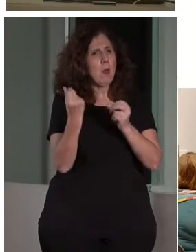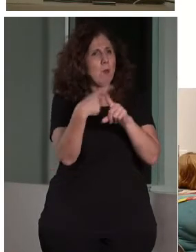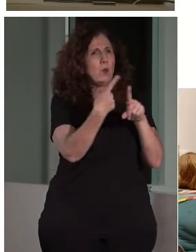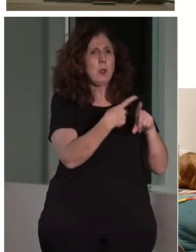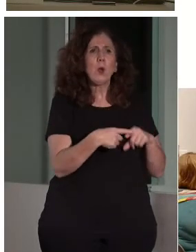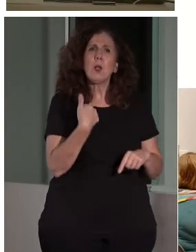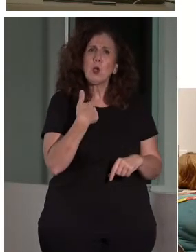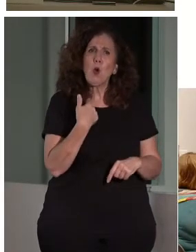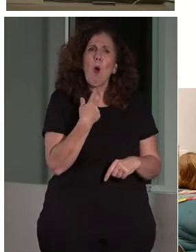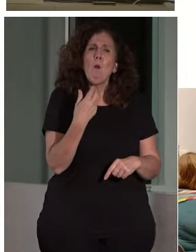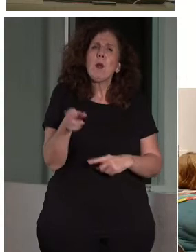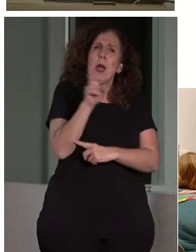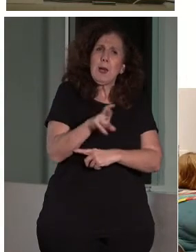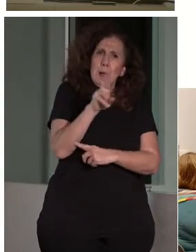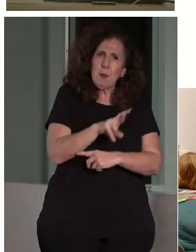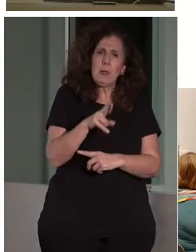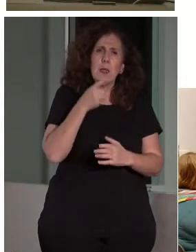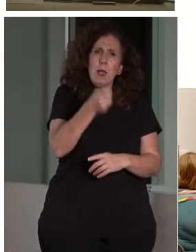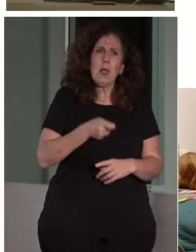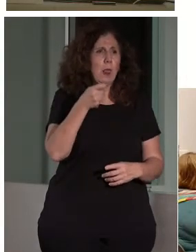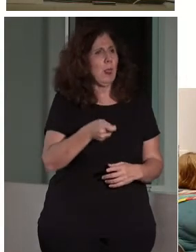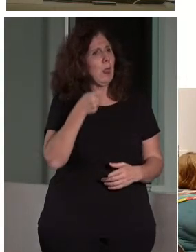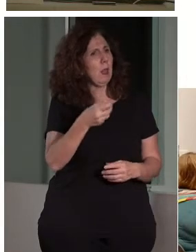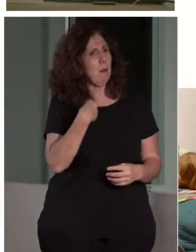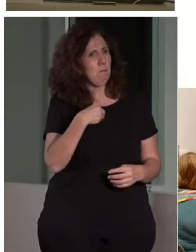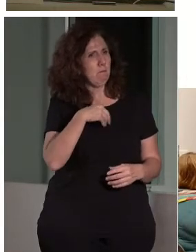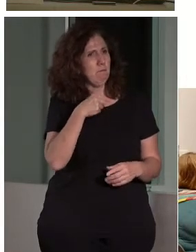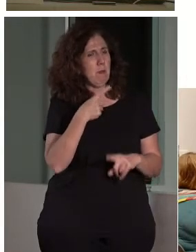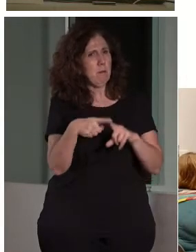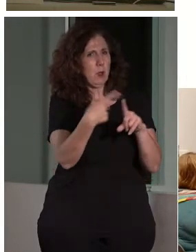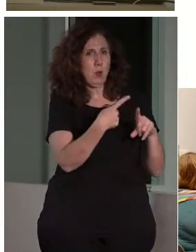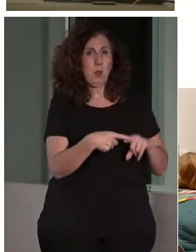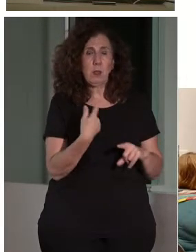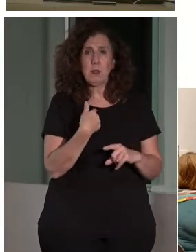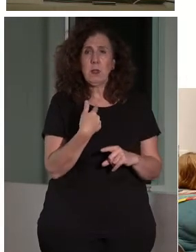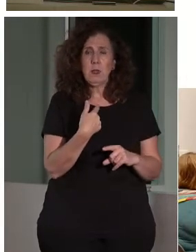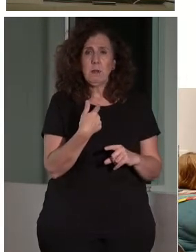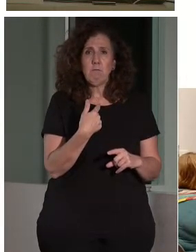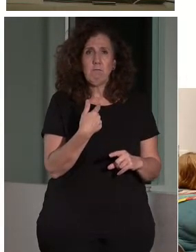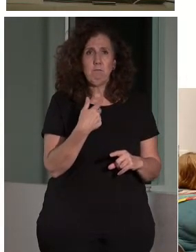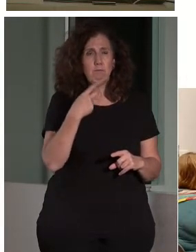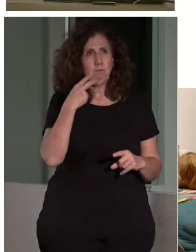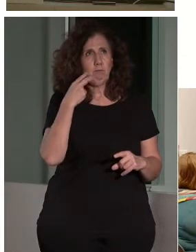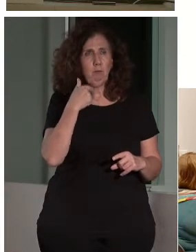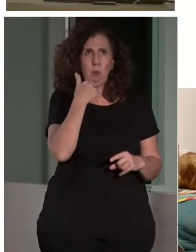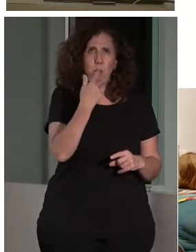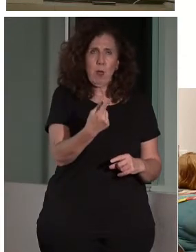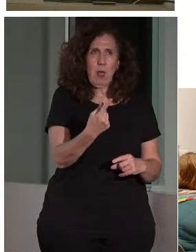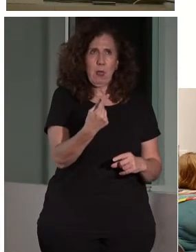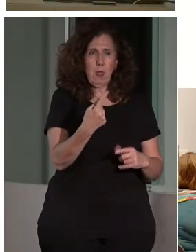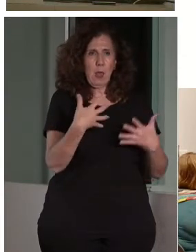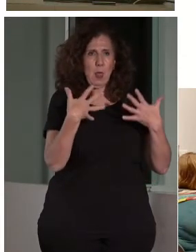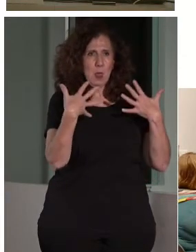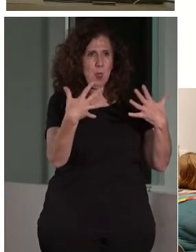insistir en algunas de estas cosas. Voy a plantear la intervención como diez retos. Hay más retos.